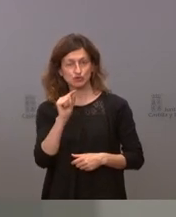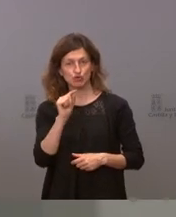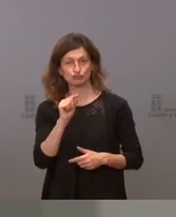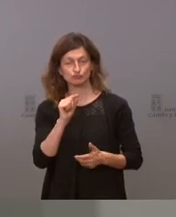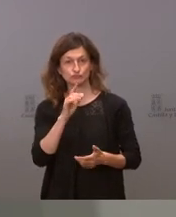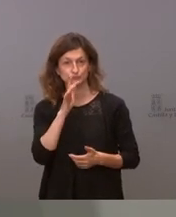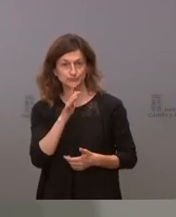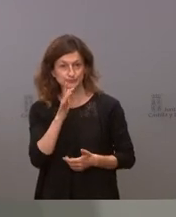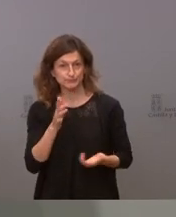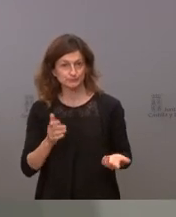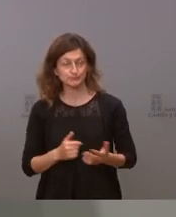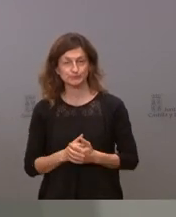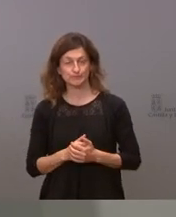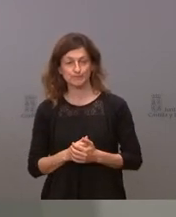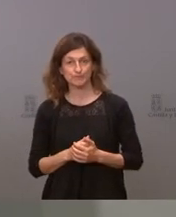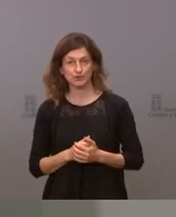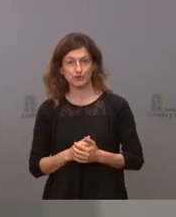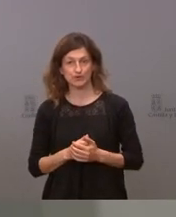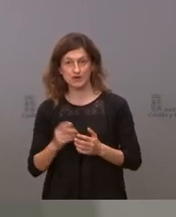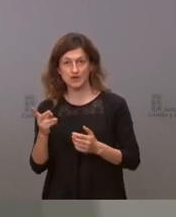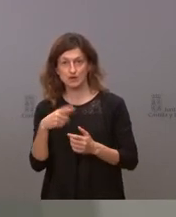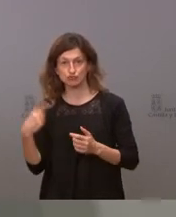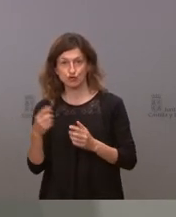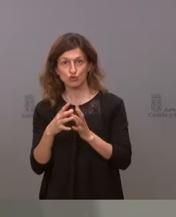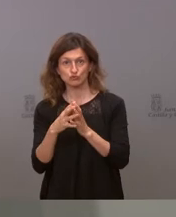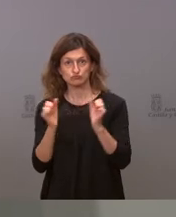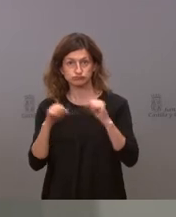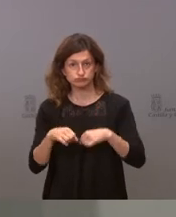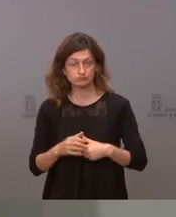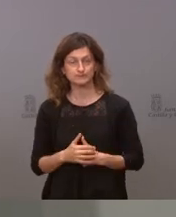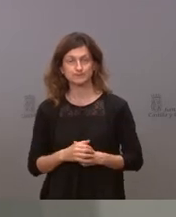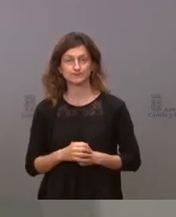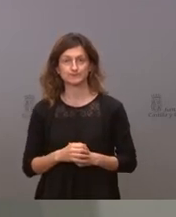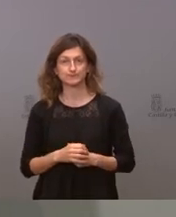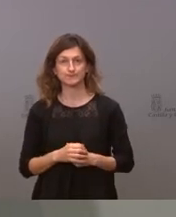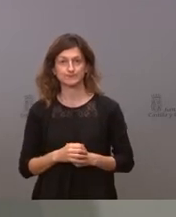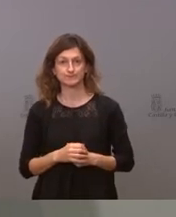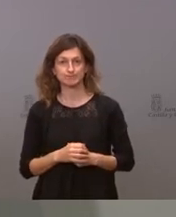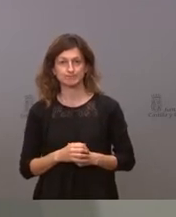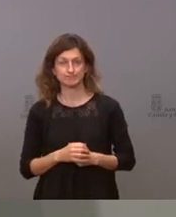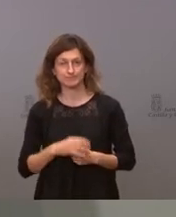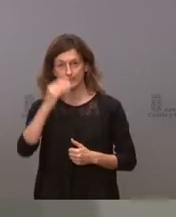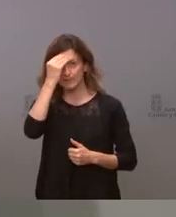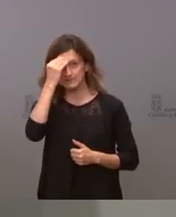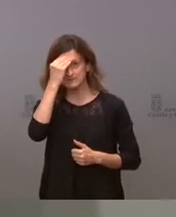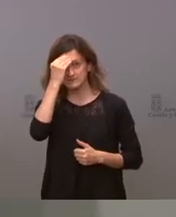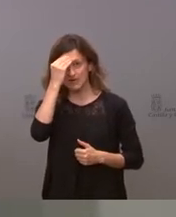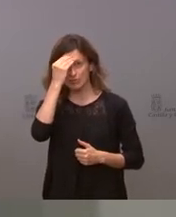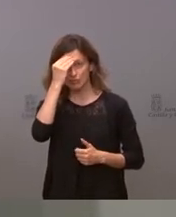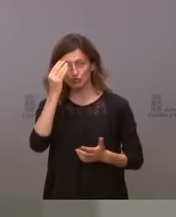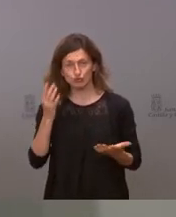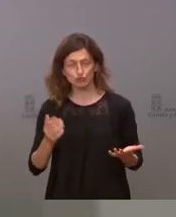la la decisión conjuntamente pues hemos de decir que hemos pensado que era